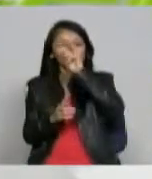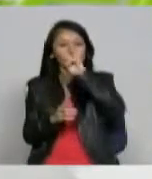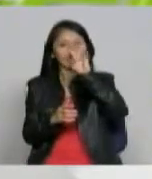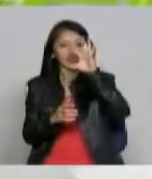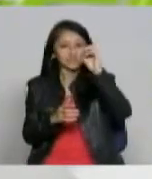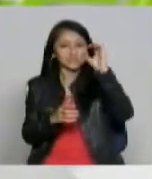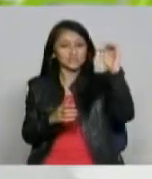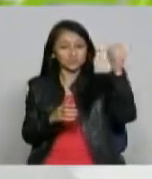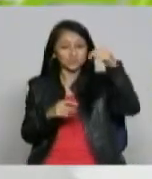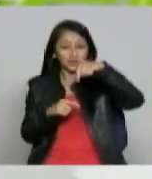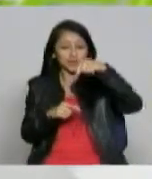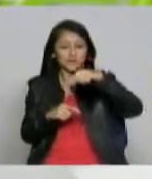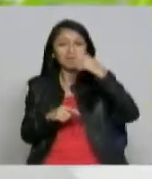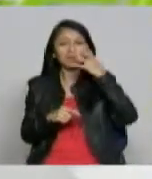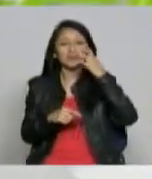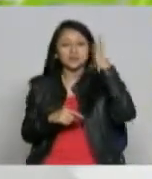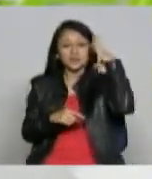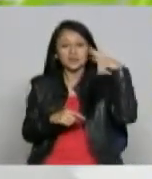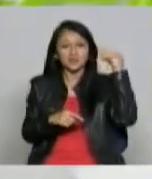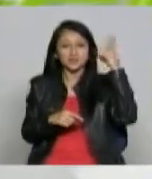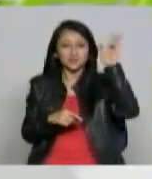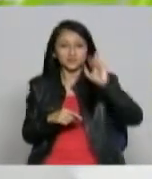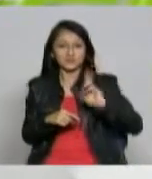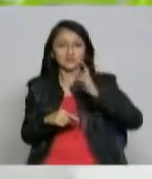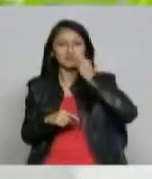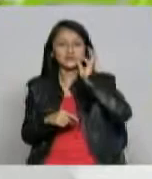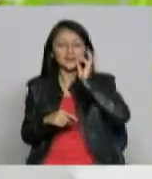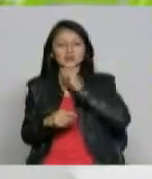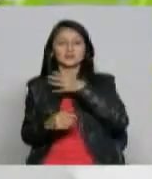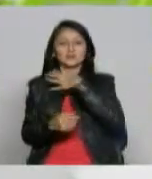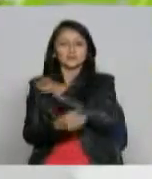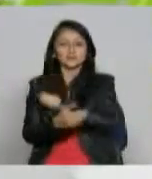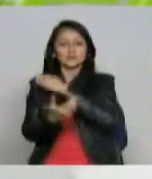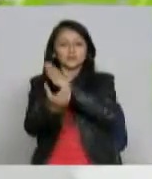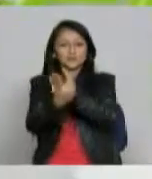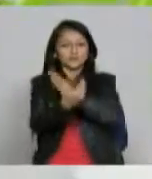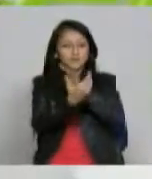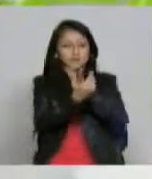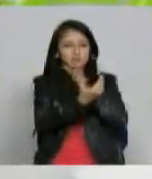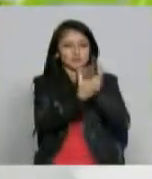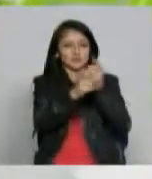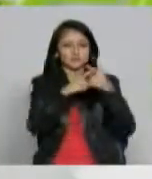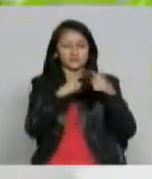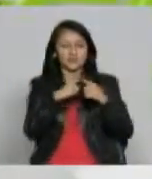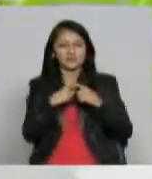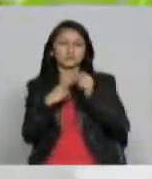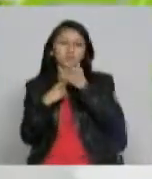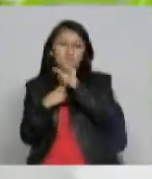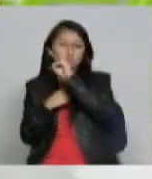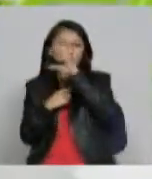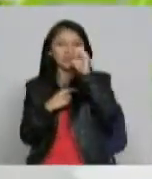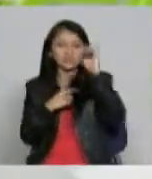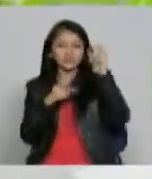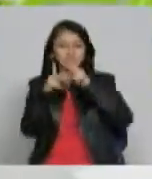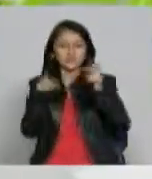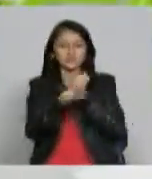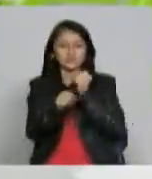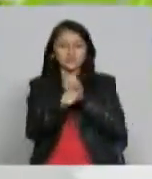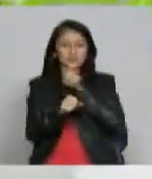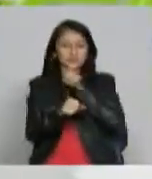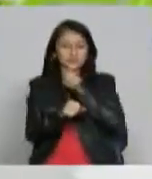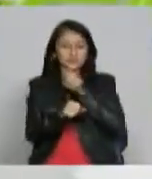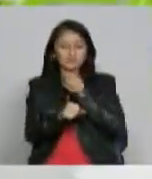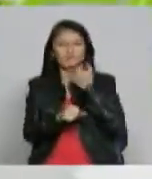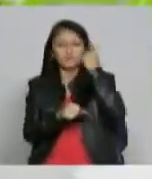en el eje cafetero lo que te decía hemos hecho un recorrido por cerca de 200 capítulos de Sala de Prensa nos falta todavía hacer un recorrido